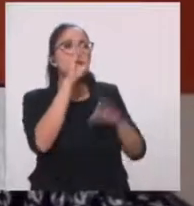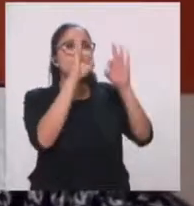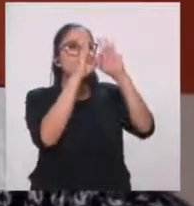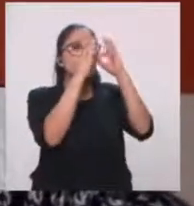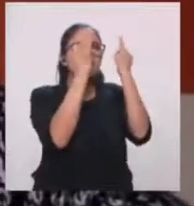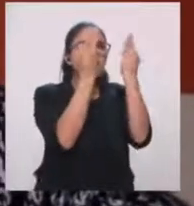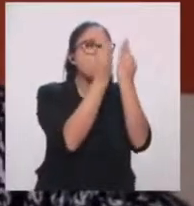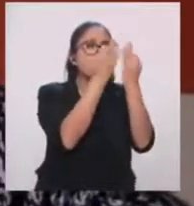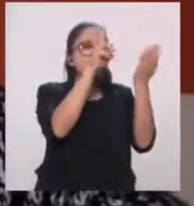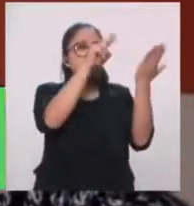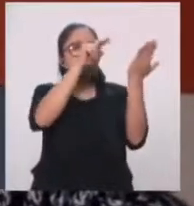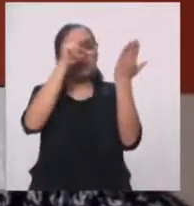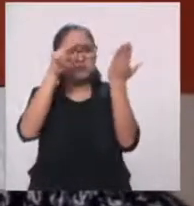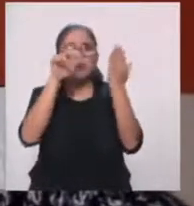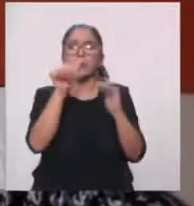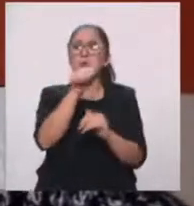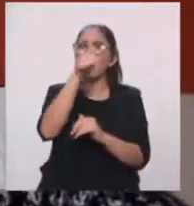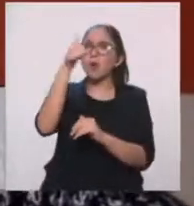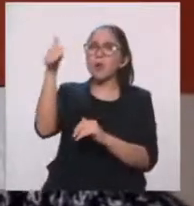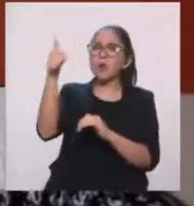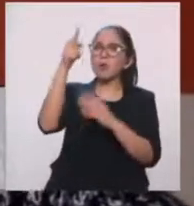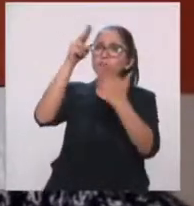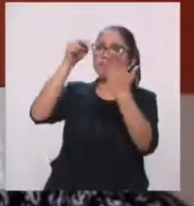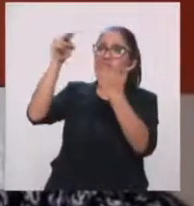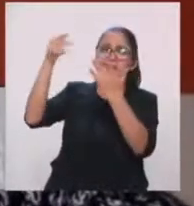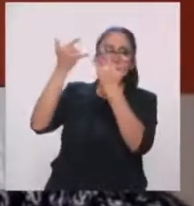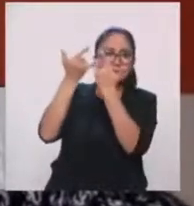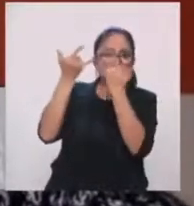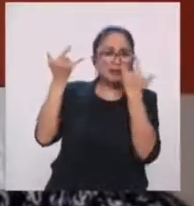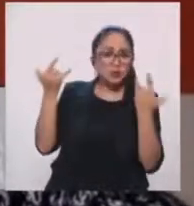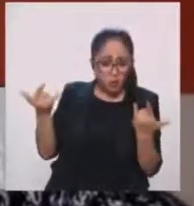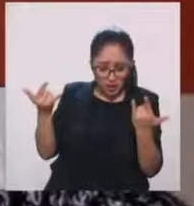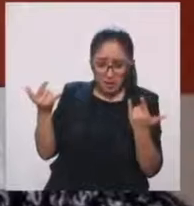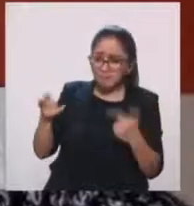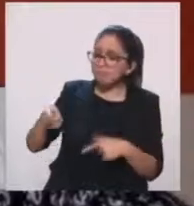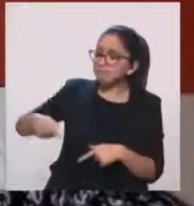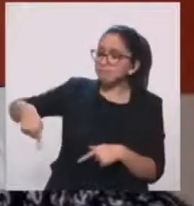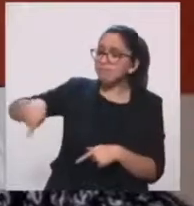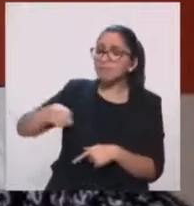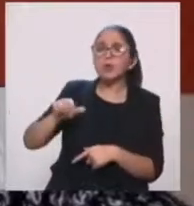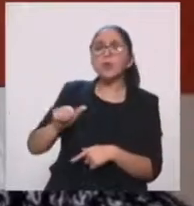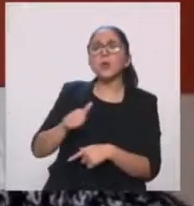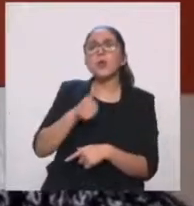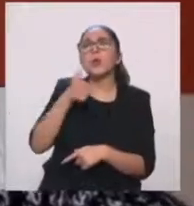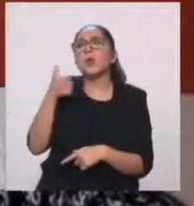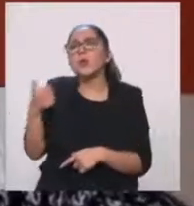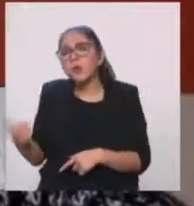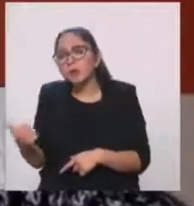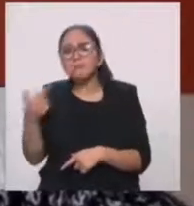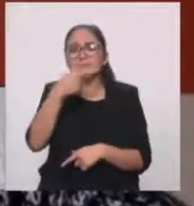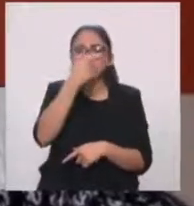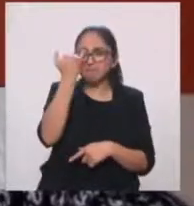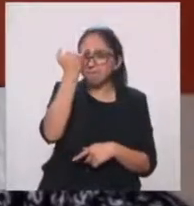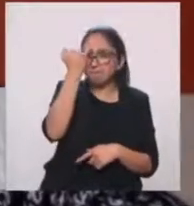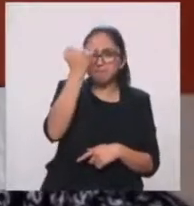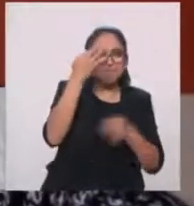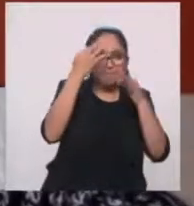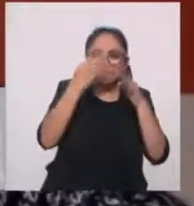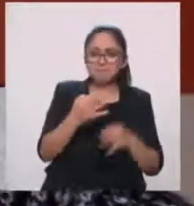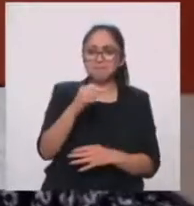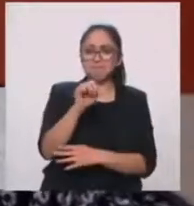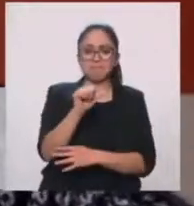pero también muchos ya empezaron a explorar con la abstracción o